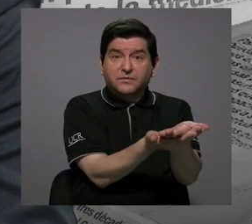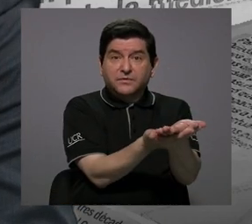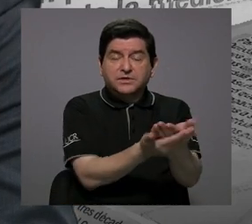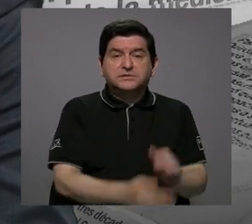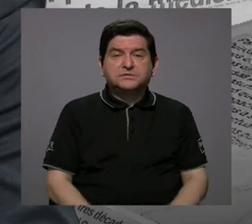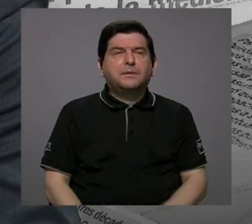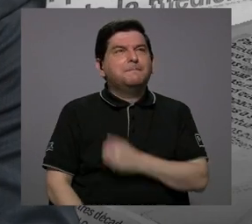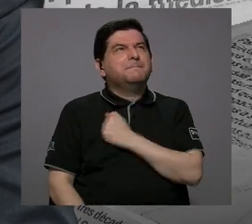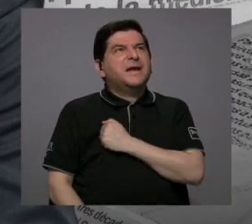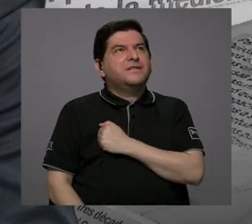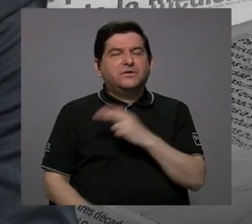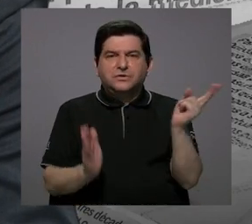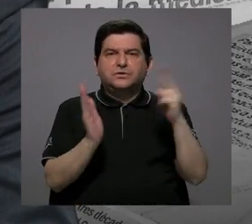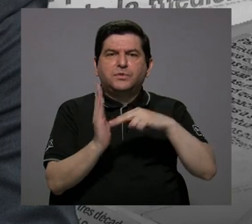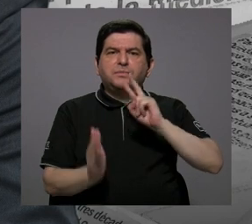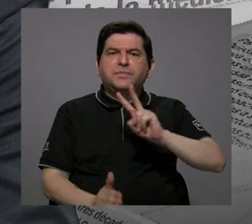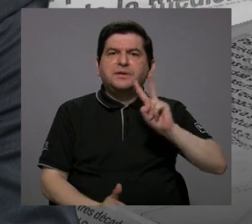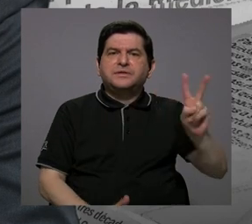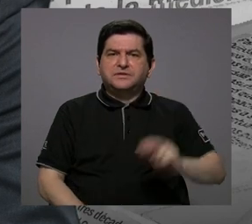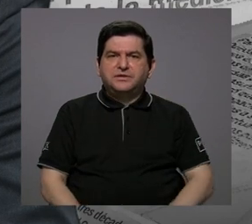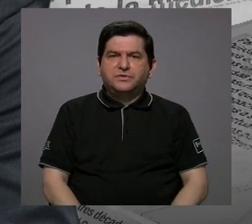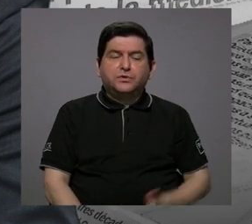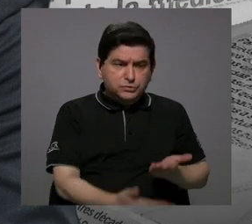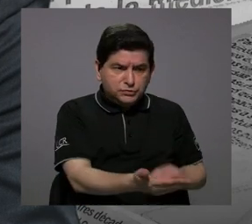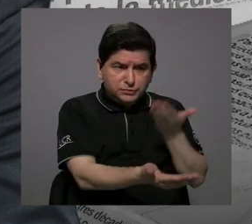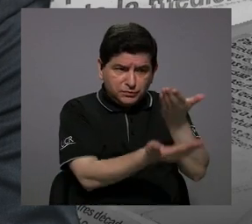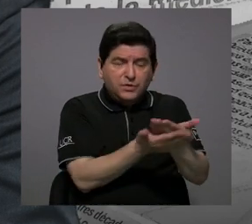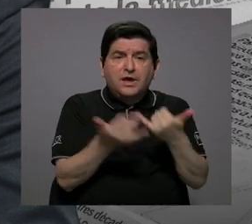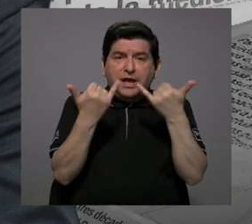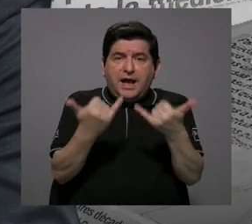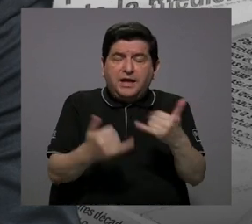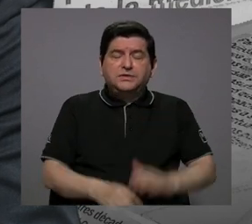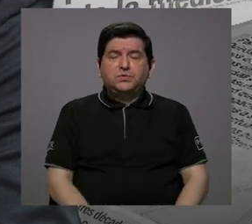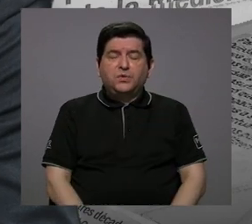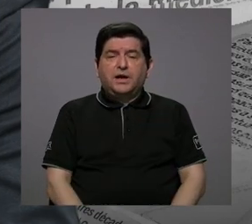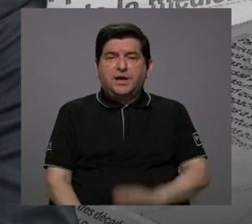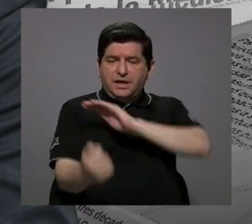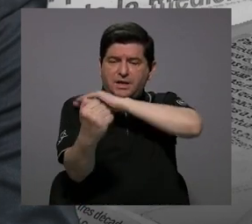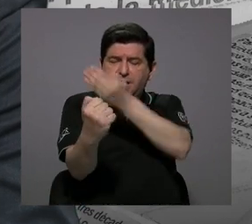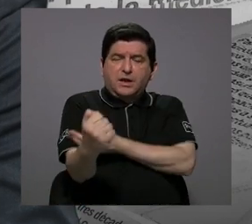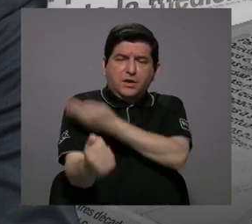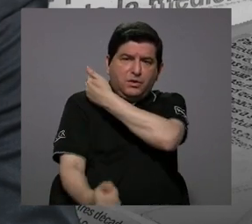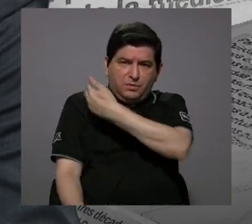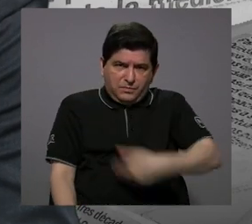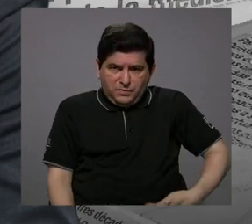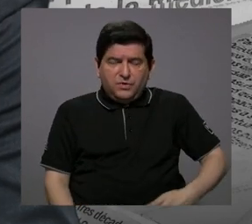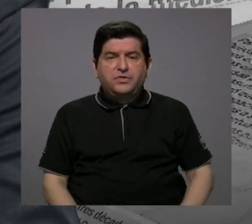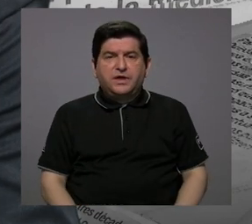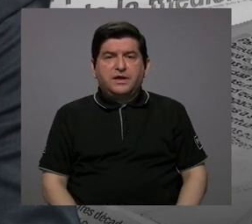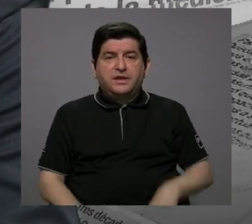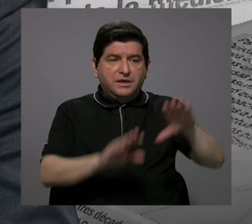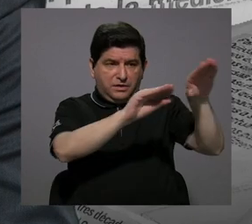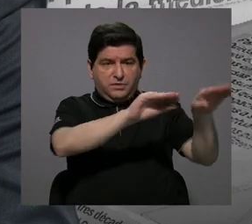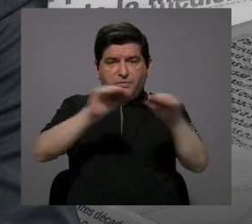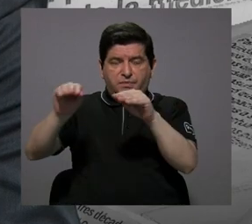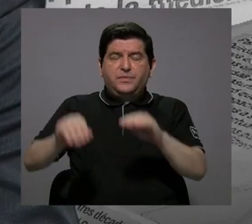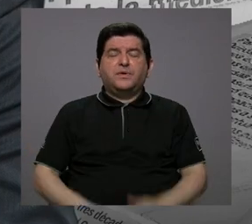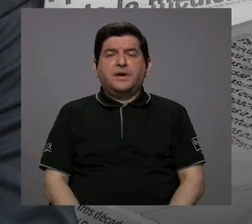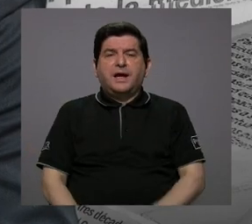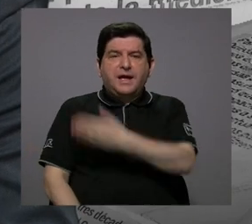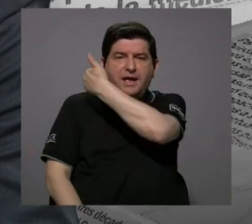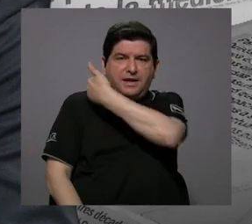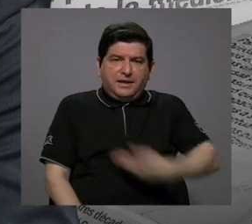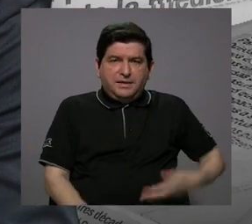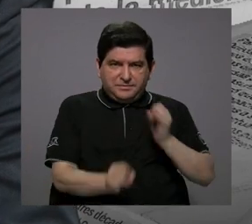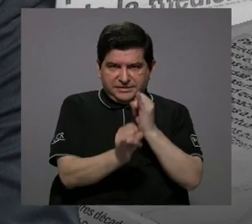perdón, en 2022, llevamos una propuesta al actual Ejecutivo y le hicimos trasladado esto a la Presidencia Ejecutiva